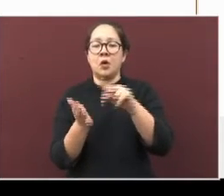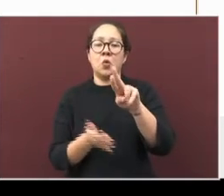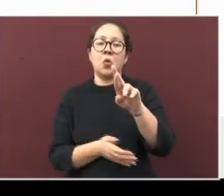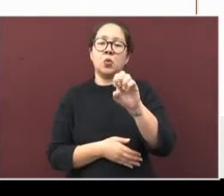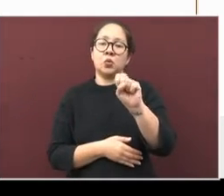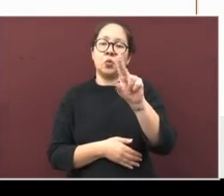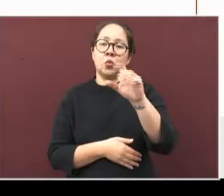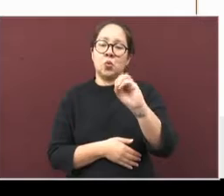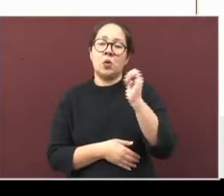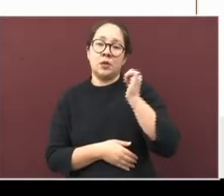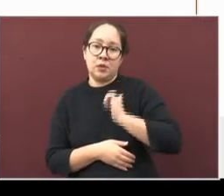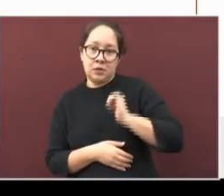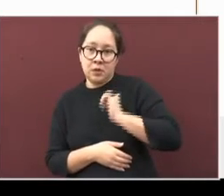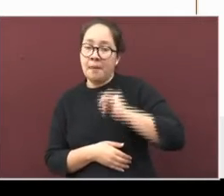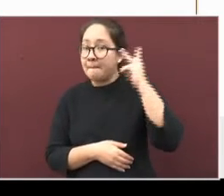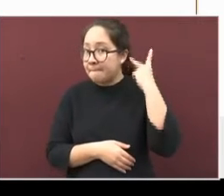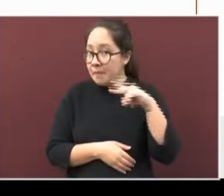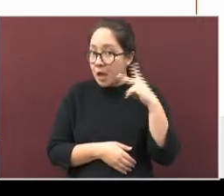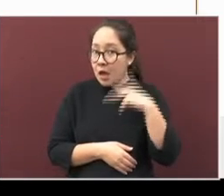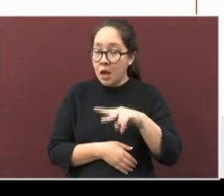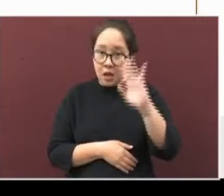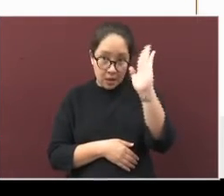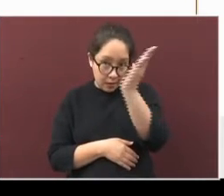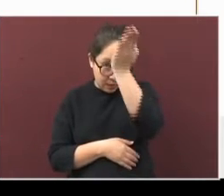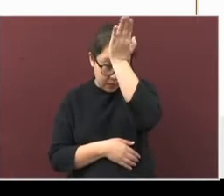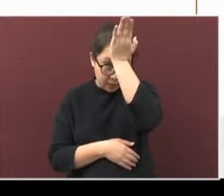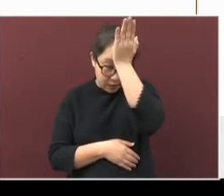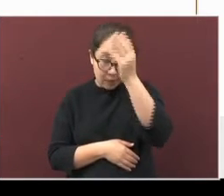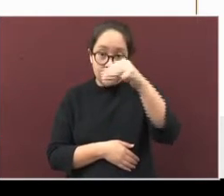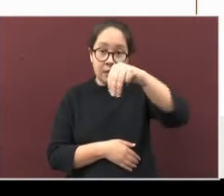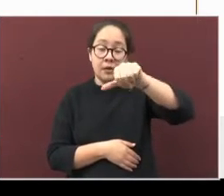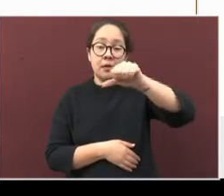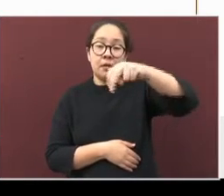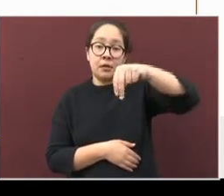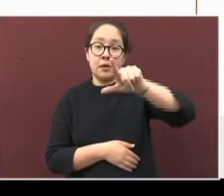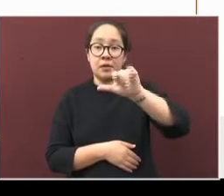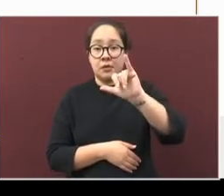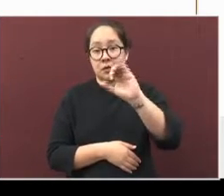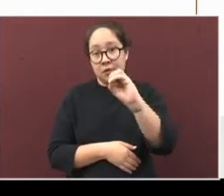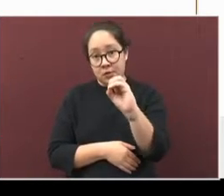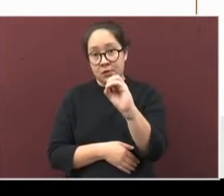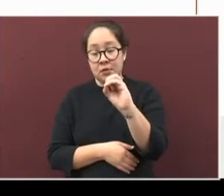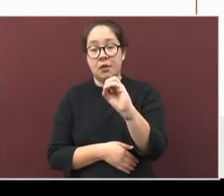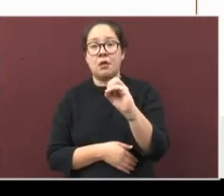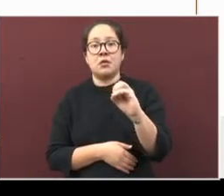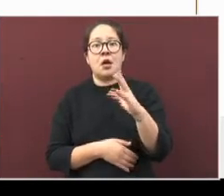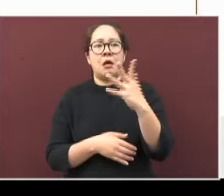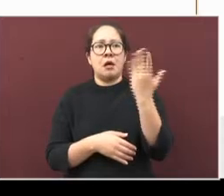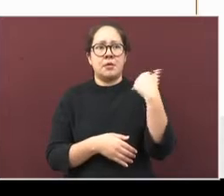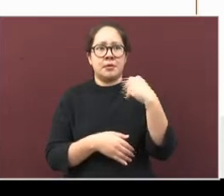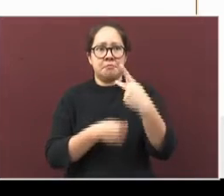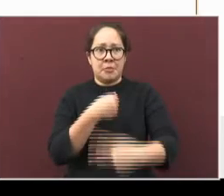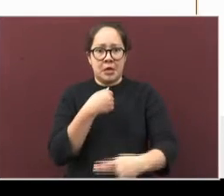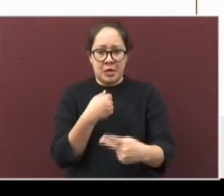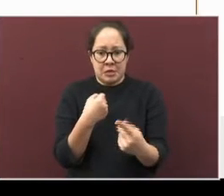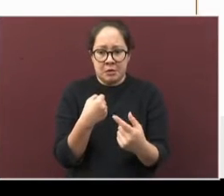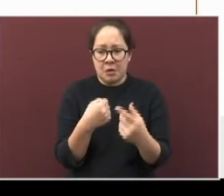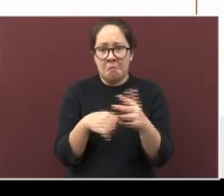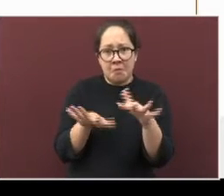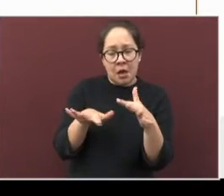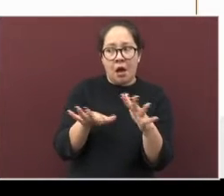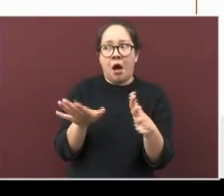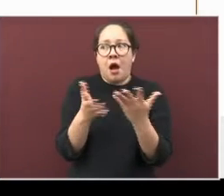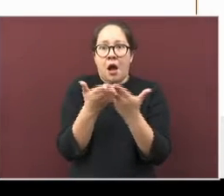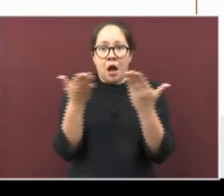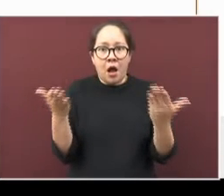Antigua, Veracruz, Paso de Ovejas y Manlio Fabio Altamirano, han cambiado a riesgo máximo. Después